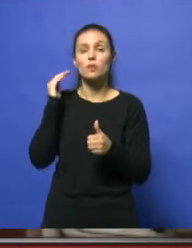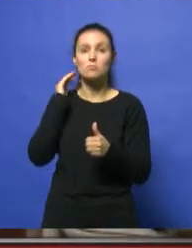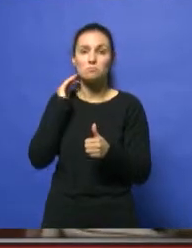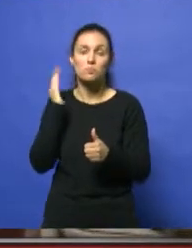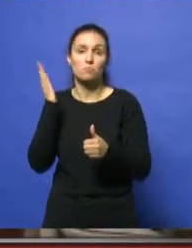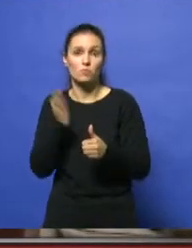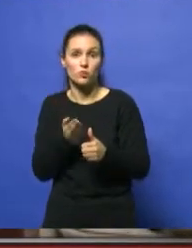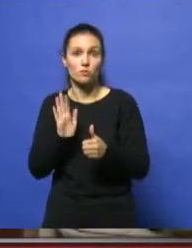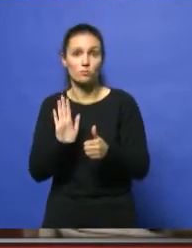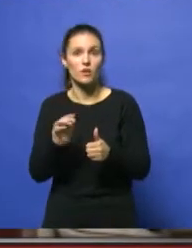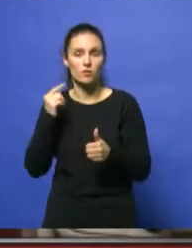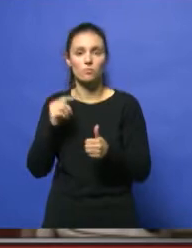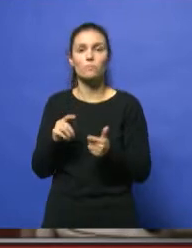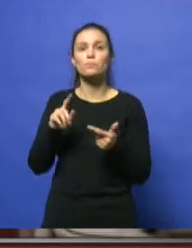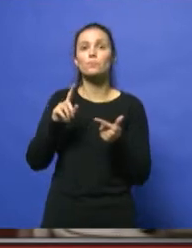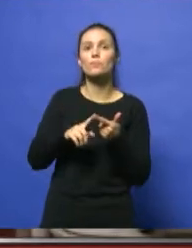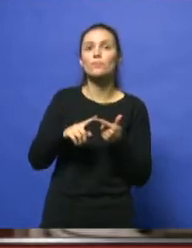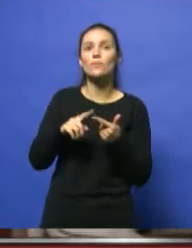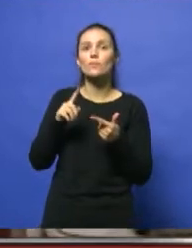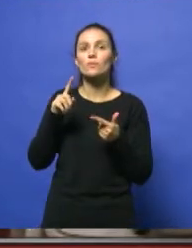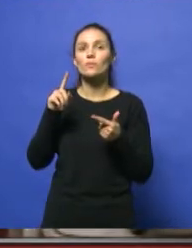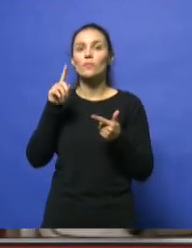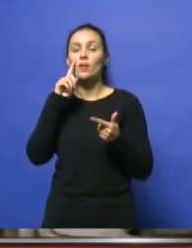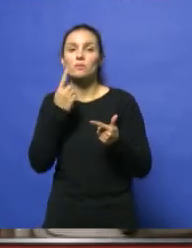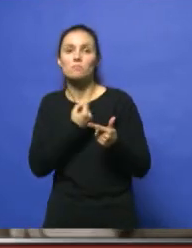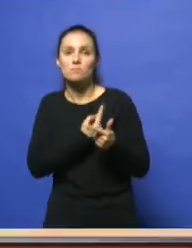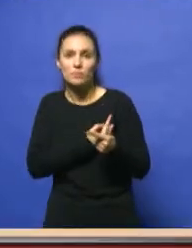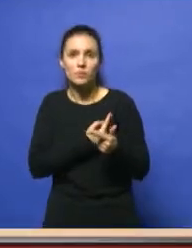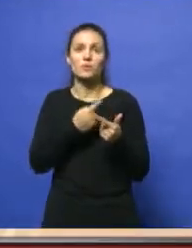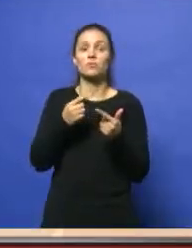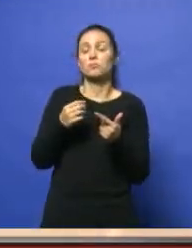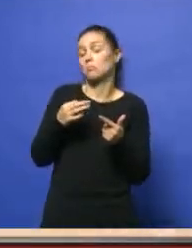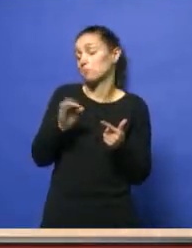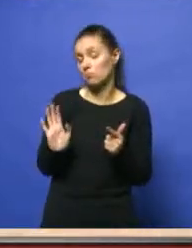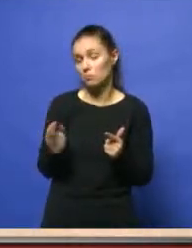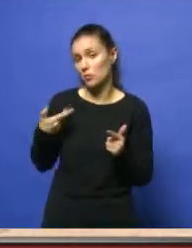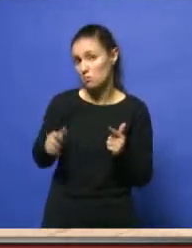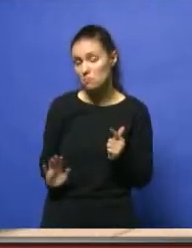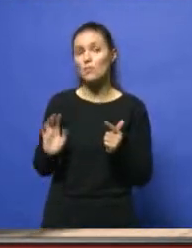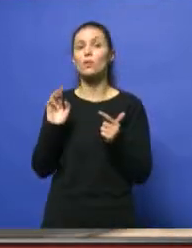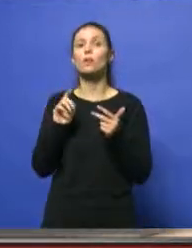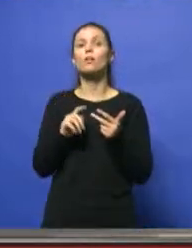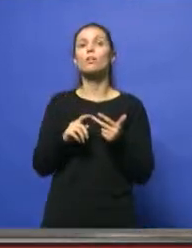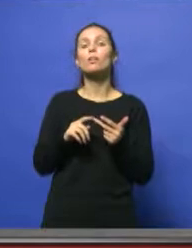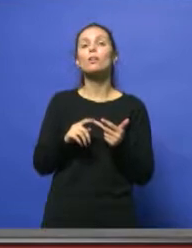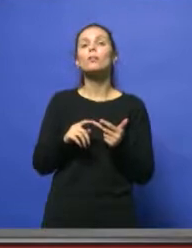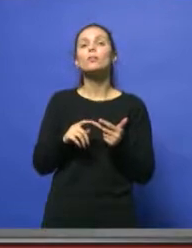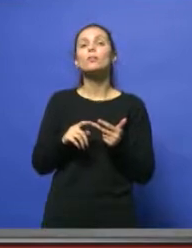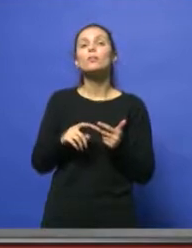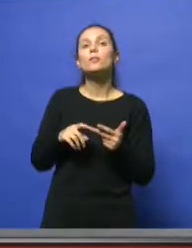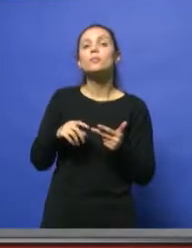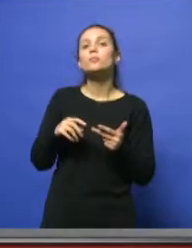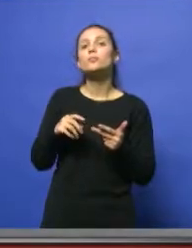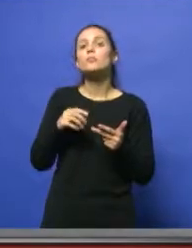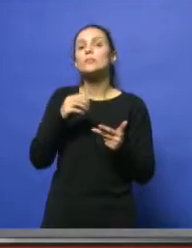En la escuela del Caminante, la situación es normal. Al igual que en los trinitarios, que es normal. En el Vera Peñalosa, el 6,5%